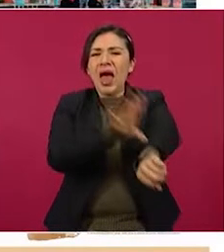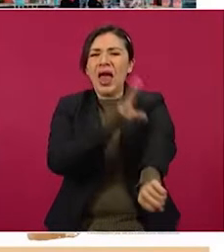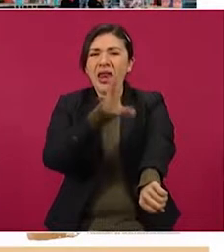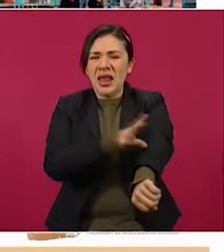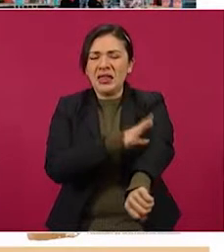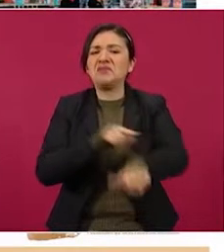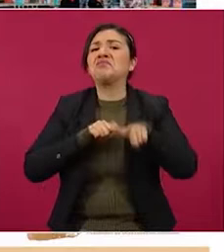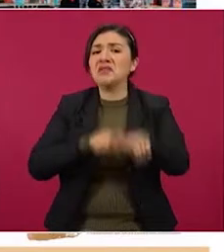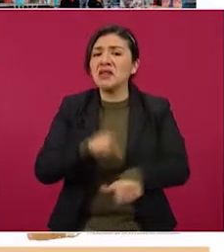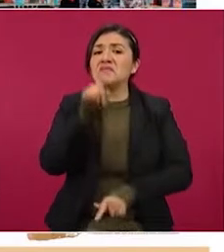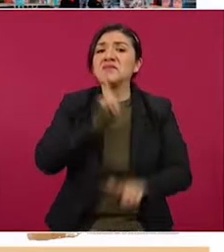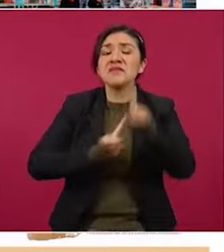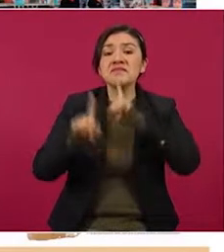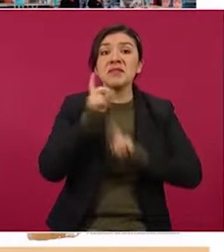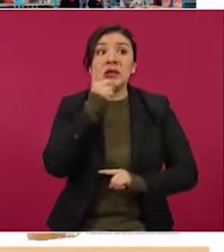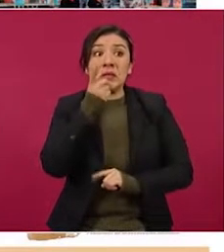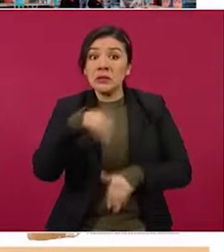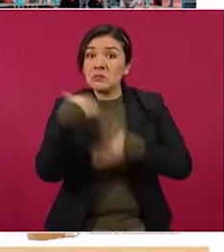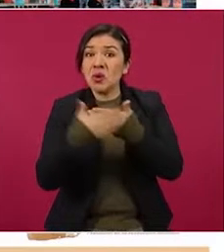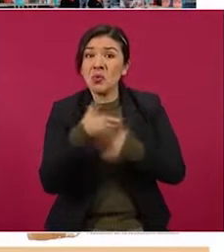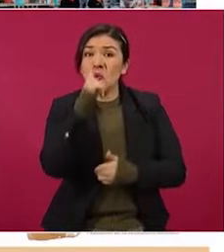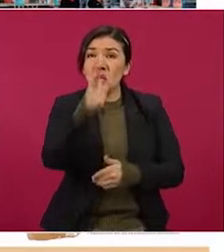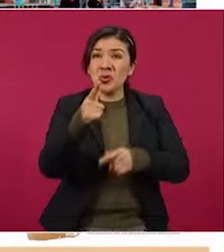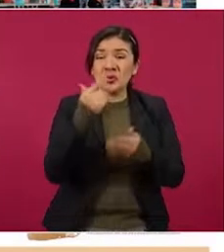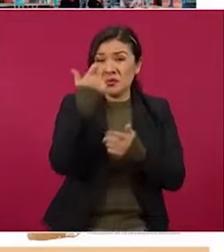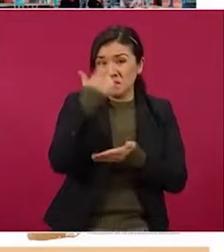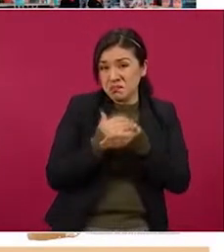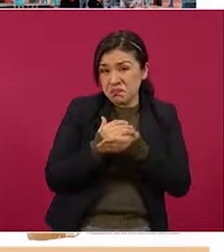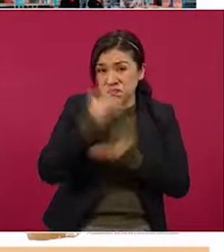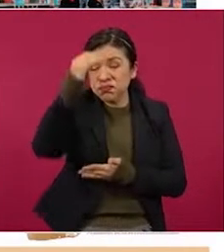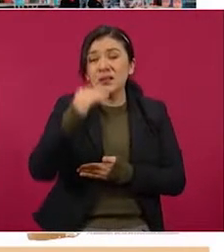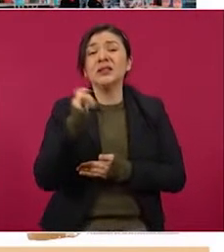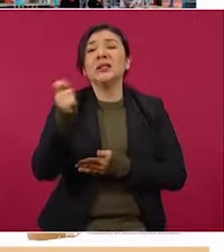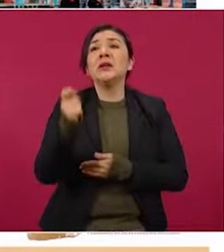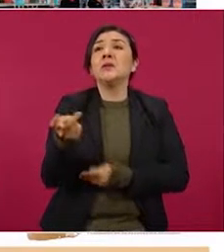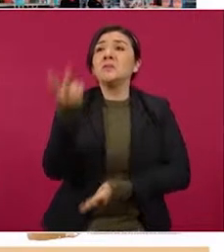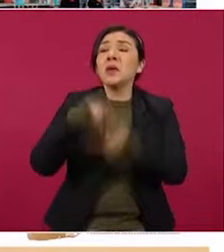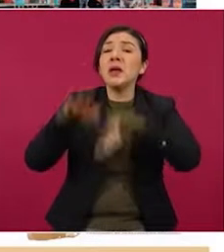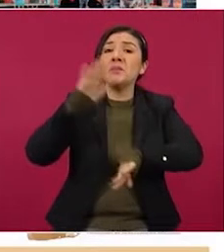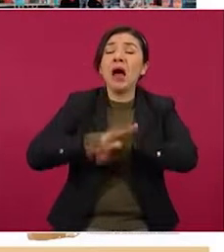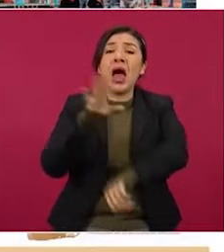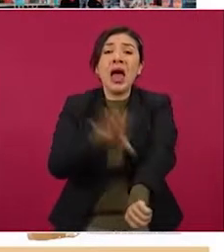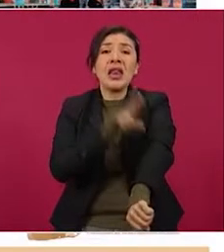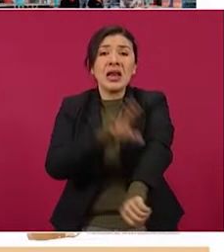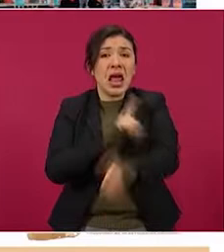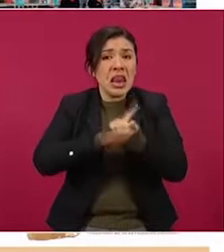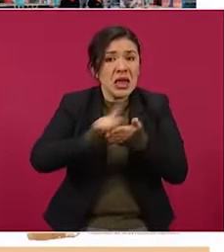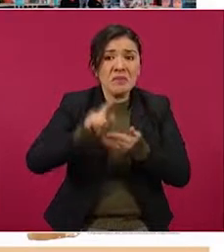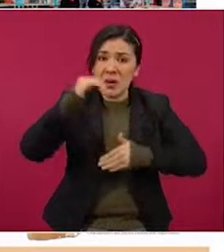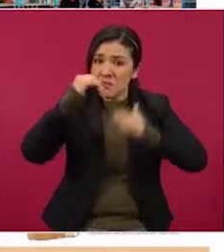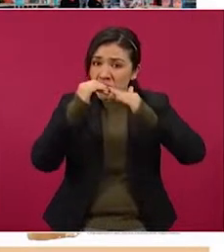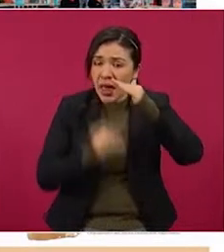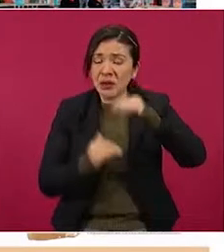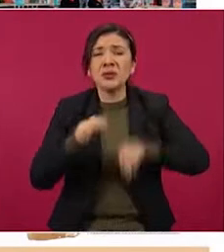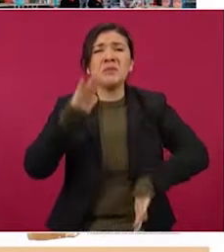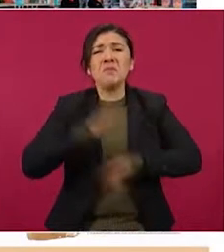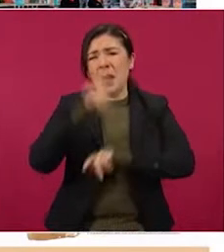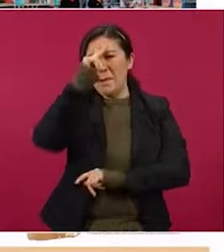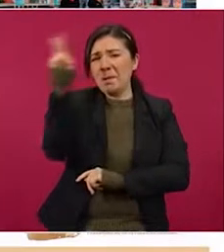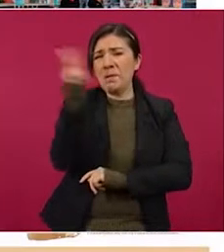Dicen que aumentarán las tarifas eléctricas, que se reducirán las energías limpias, que agravará el calentamiento global.